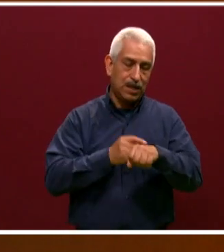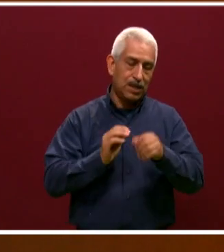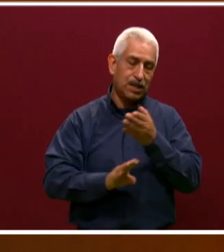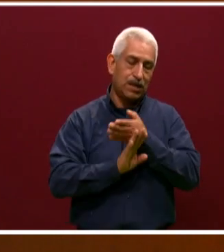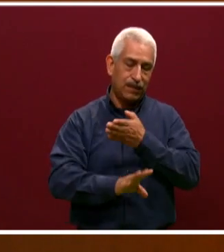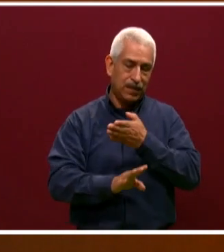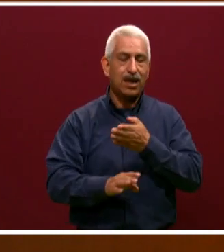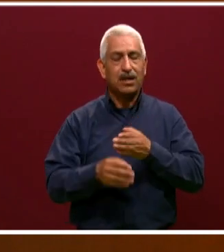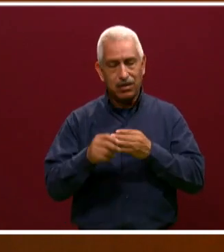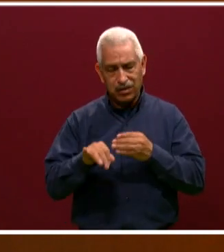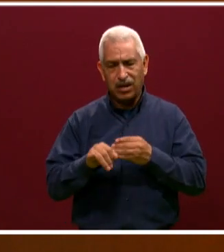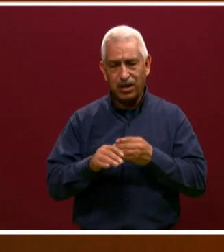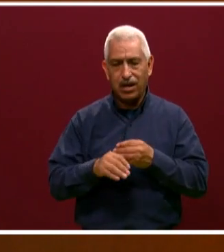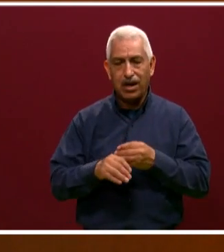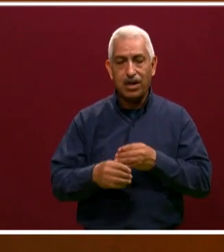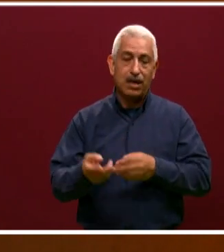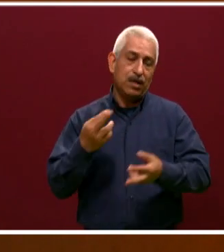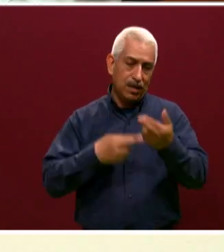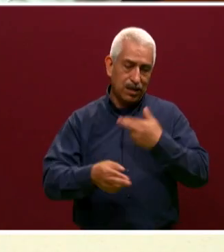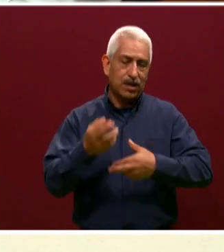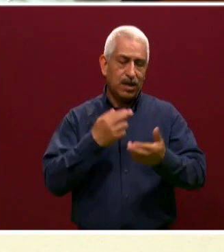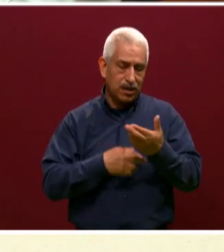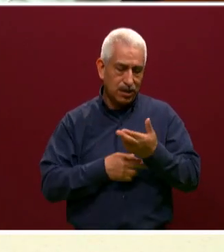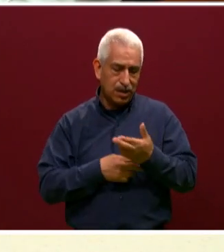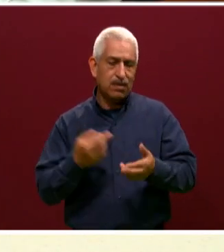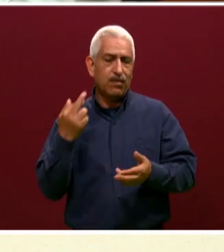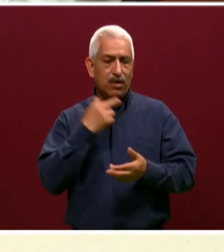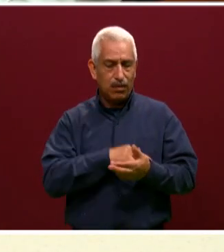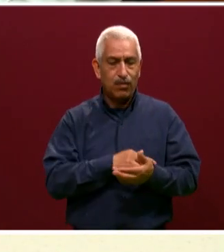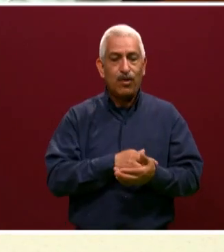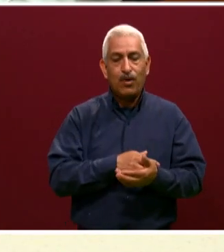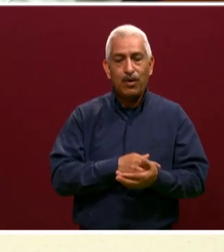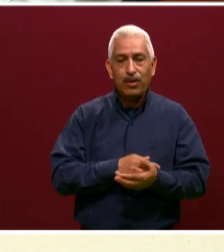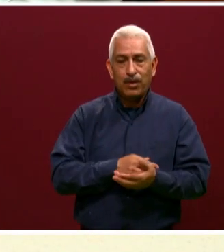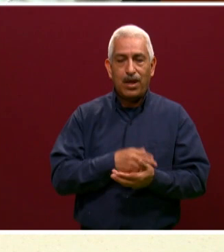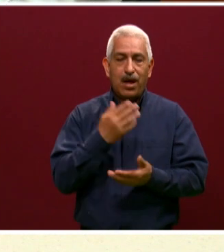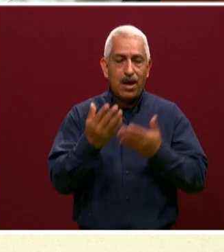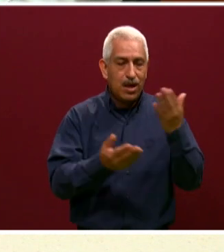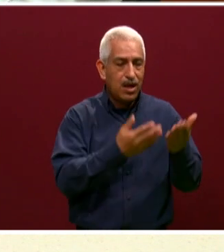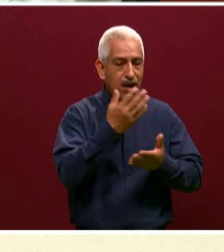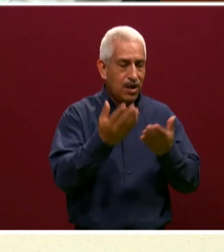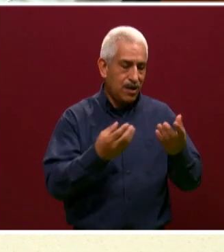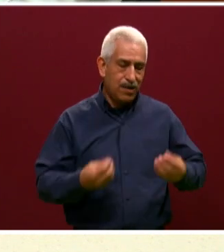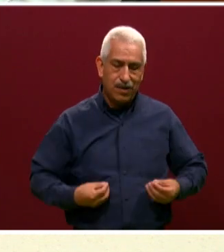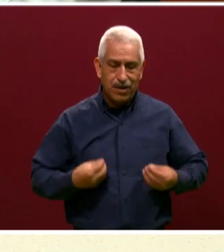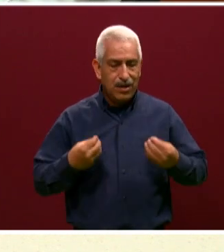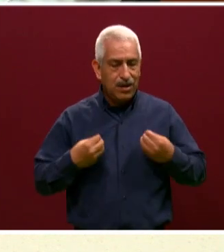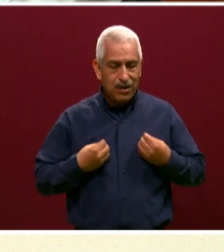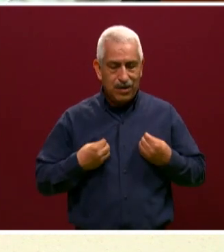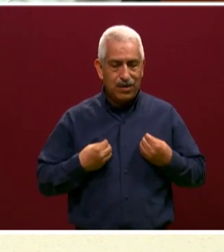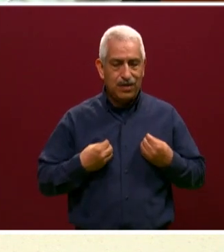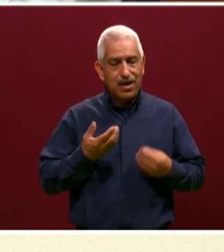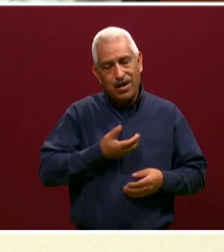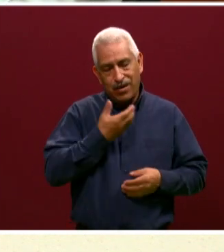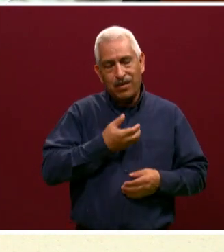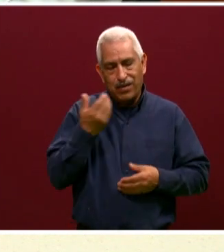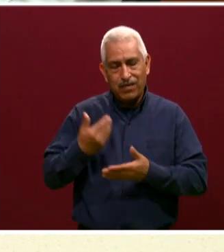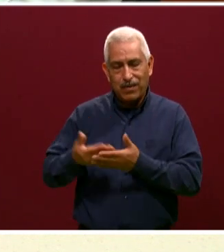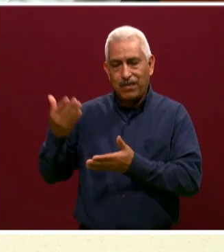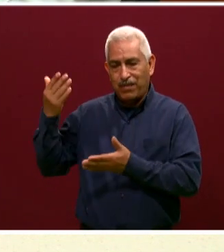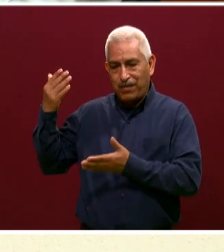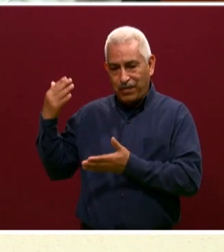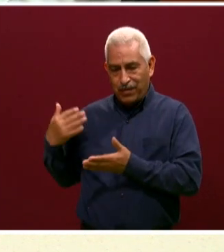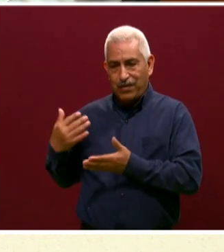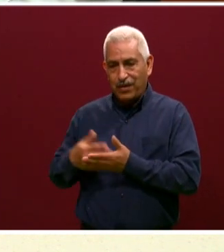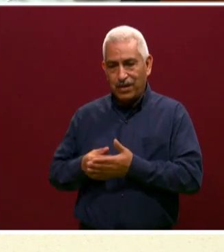estudiantil a la que estamos acostumbrados. Y el COBAEP está presente en prácticamente todas las zonas y el interior del